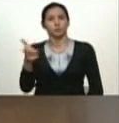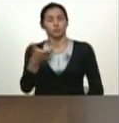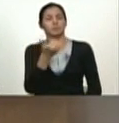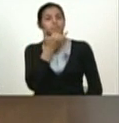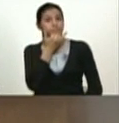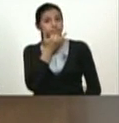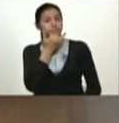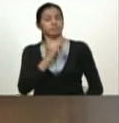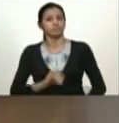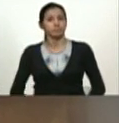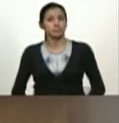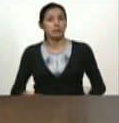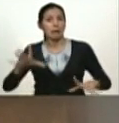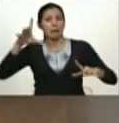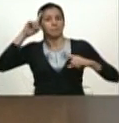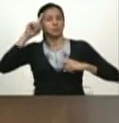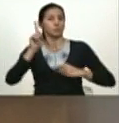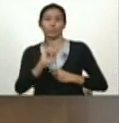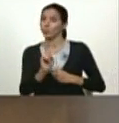y después no hay arrepentimiento